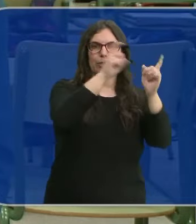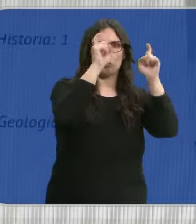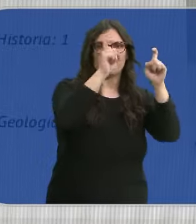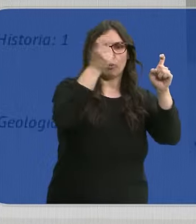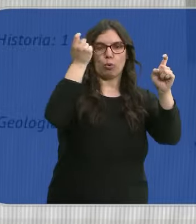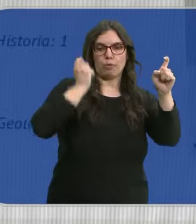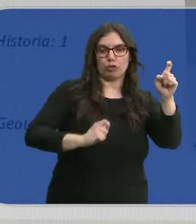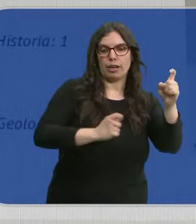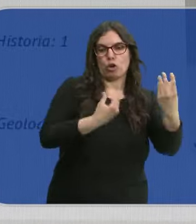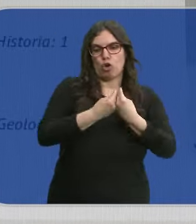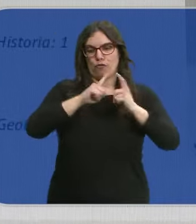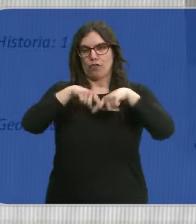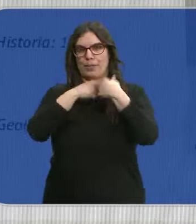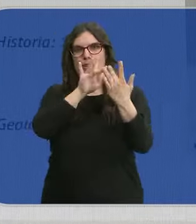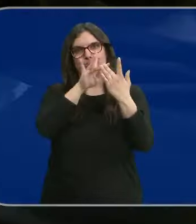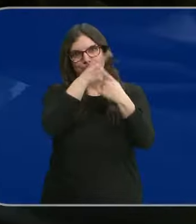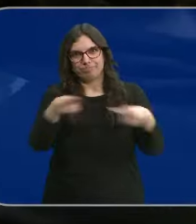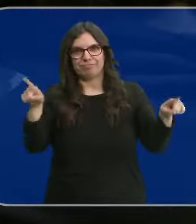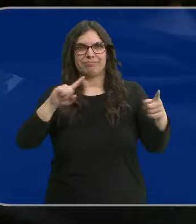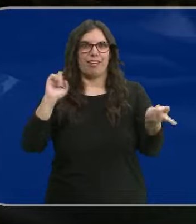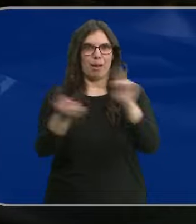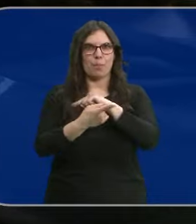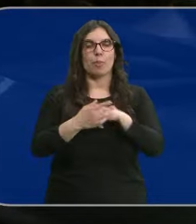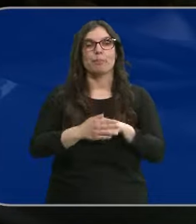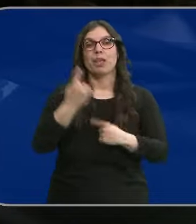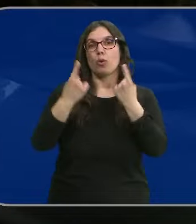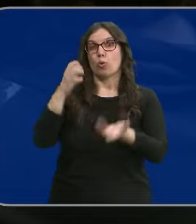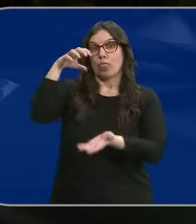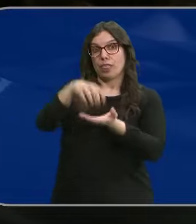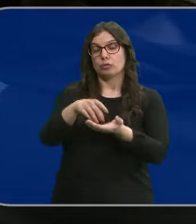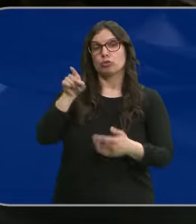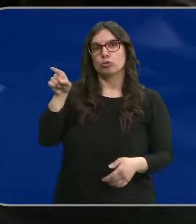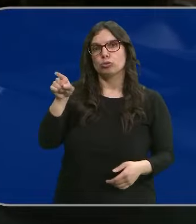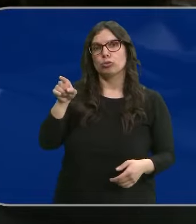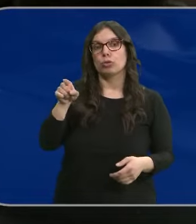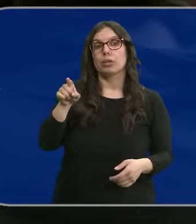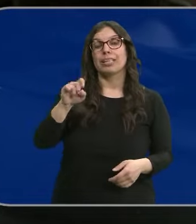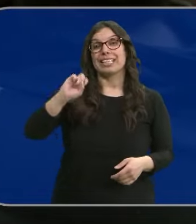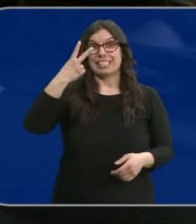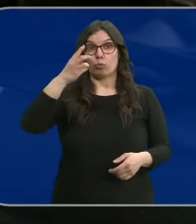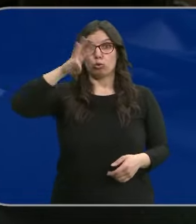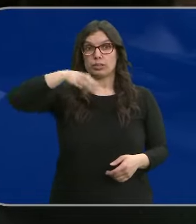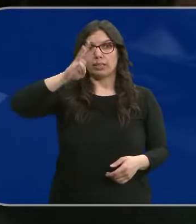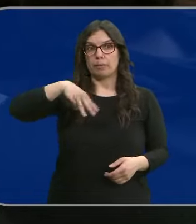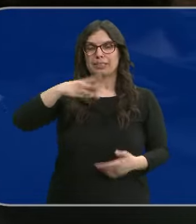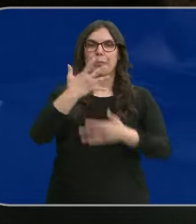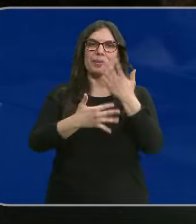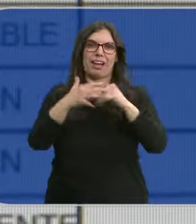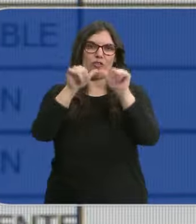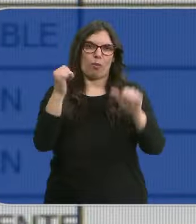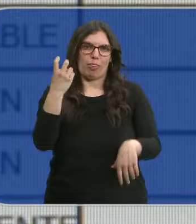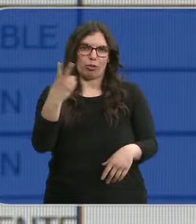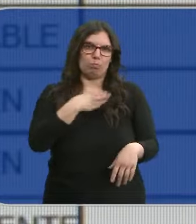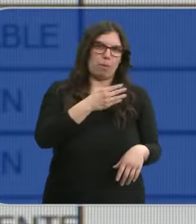educativos con las familias de nuestros alumnos. En algunos centros como el Ponce de León todavía en esta segunda evaluación conviven las dos